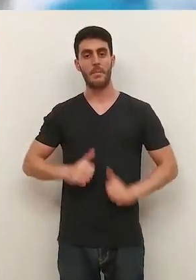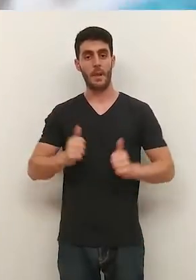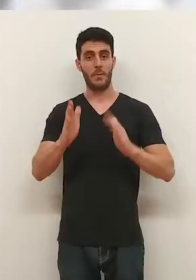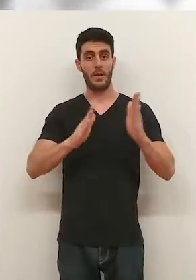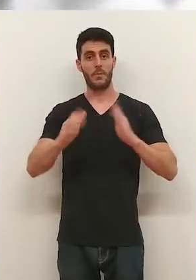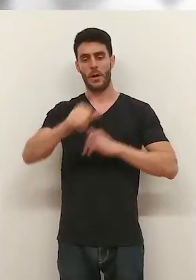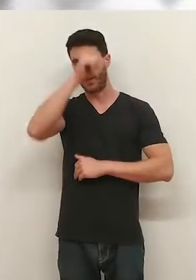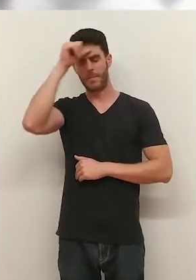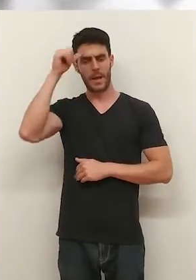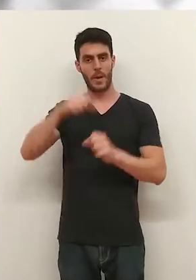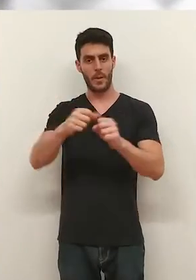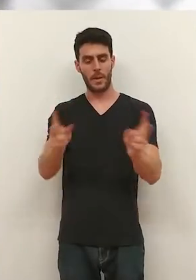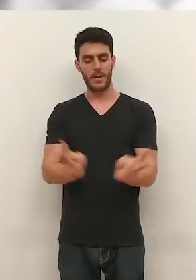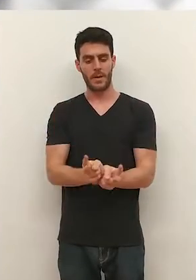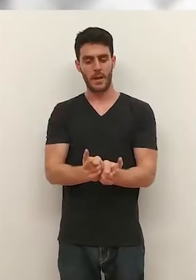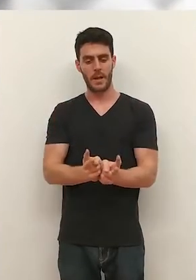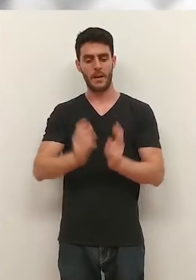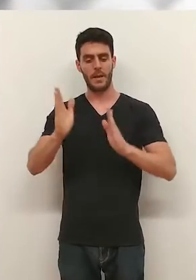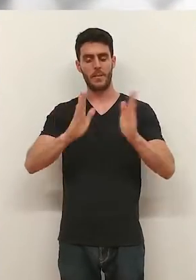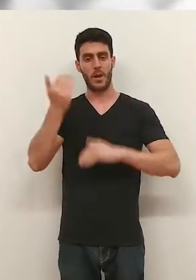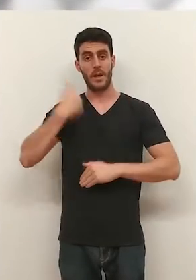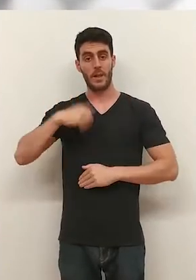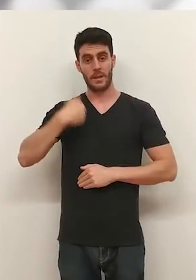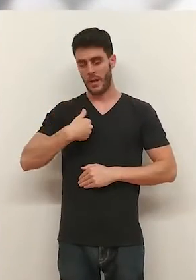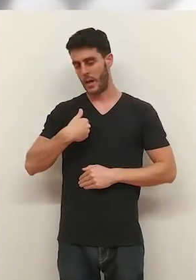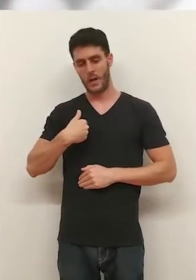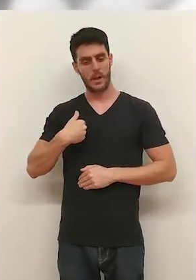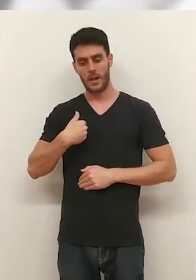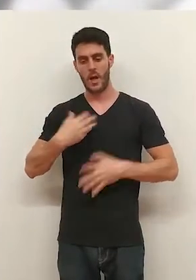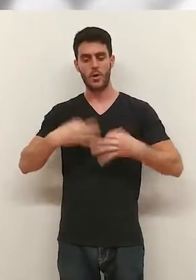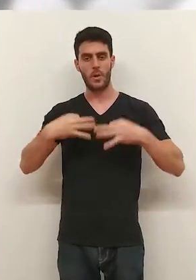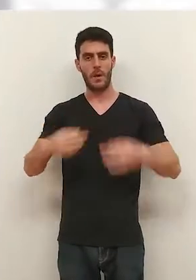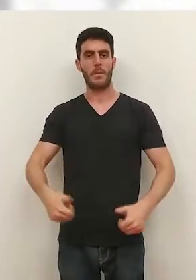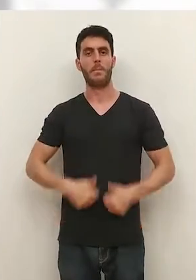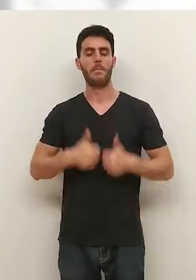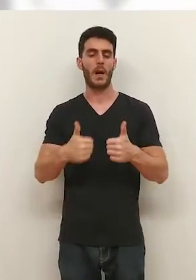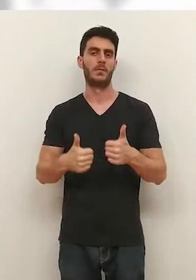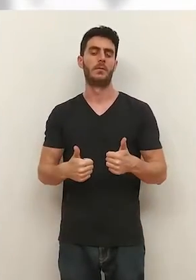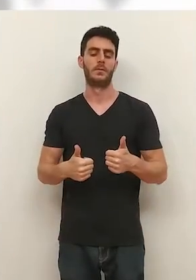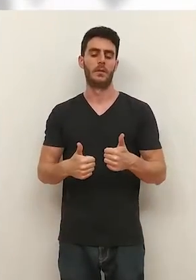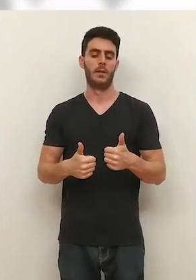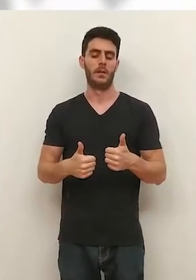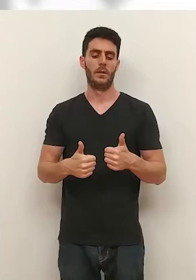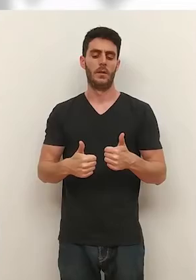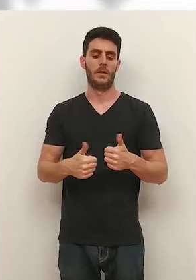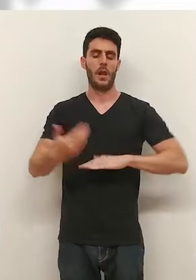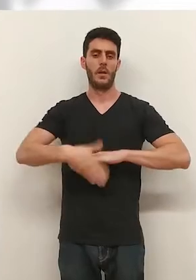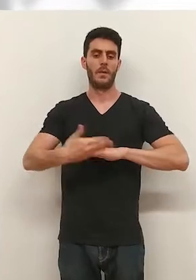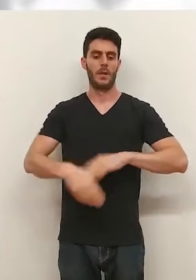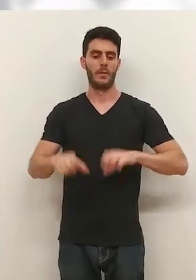Empezamos ya la temporada de verano de piscinas, una temporada ya totalmente normalizada, sin ningún tipo